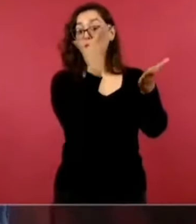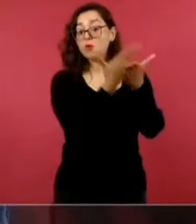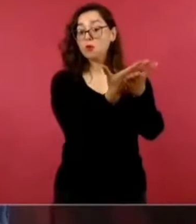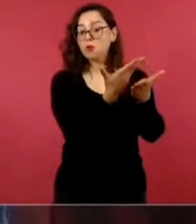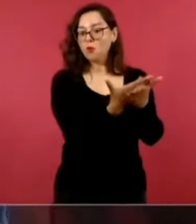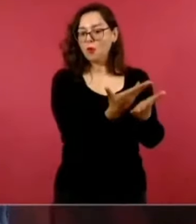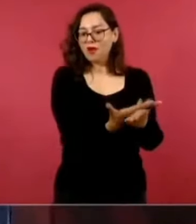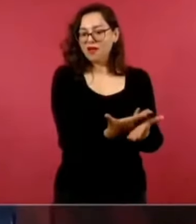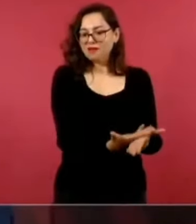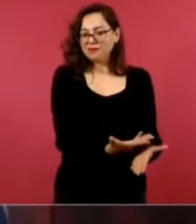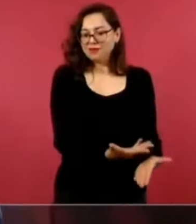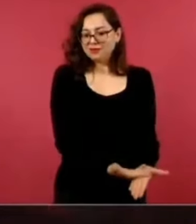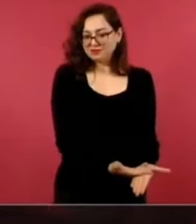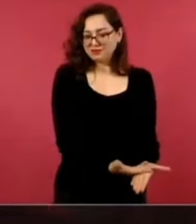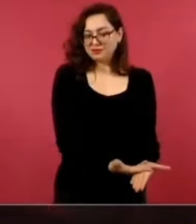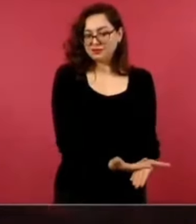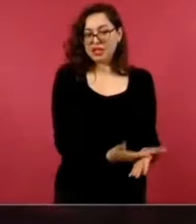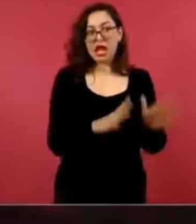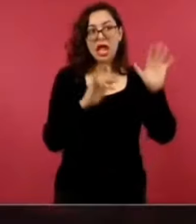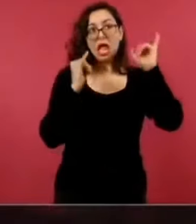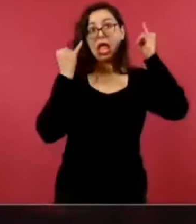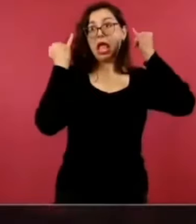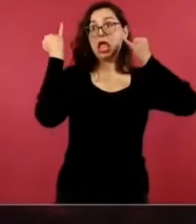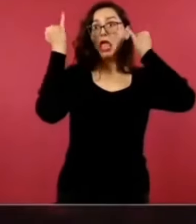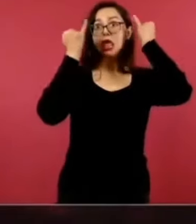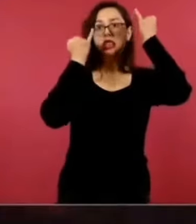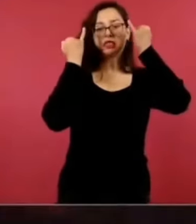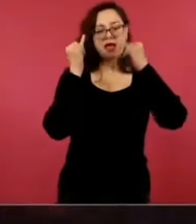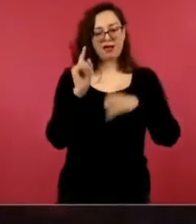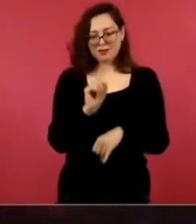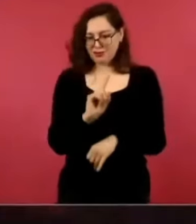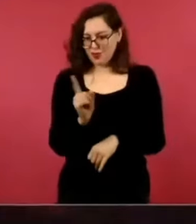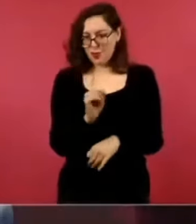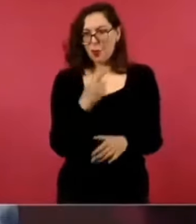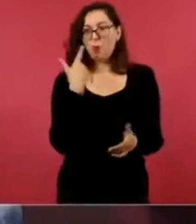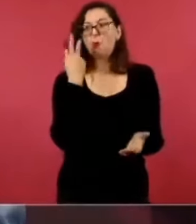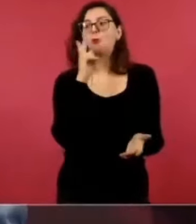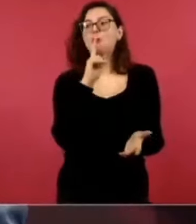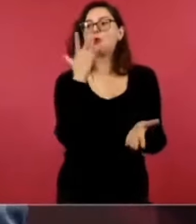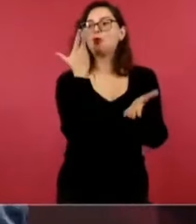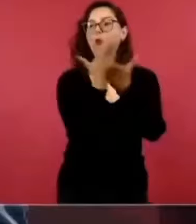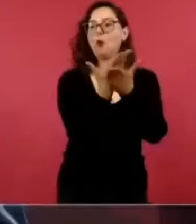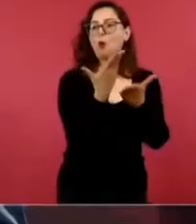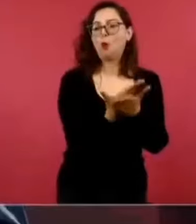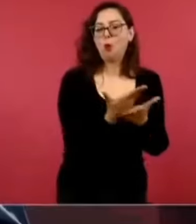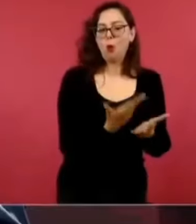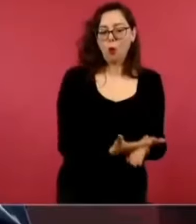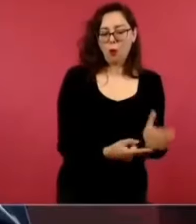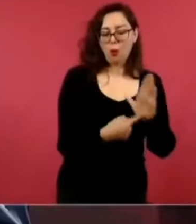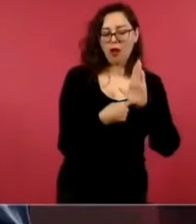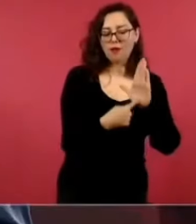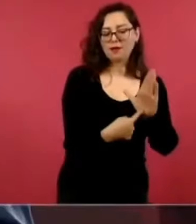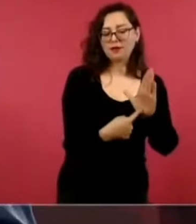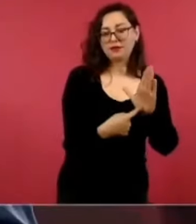A ver, narco presidente AMLO, pruebas,